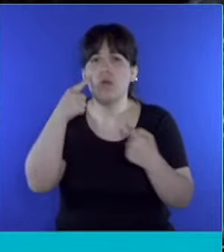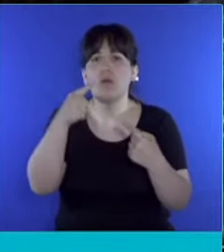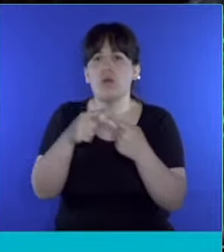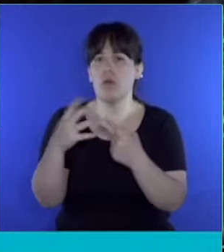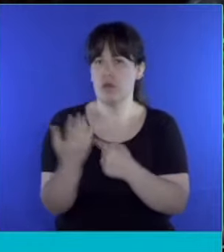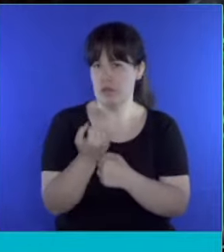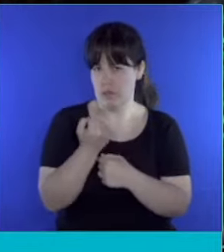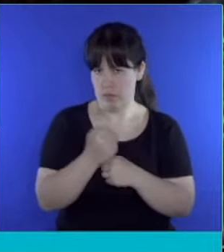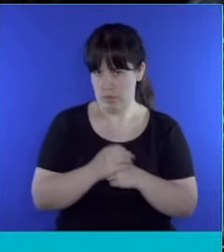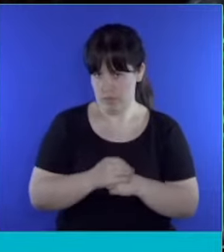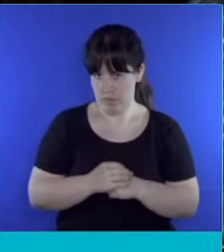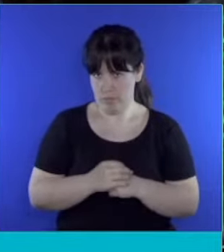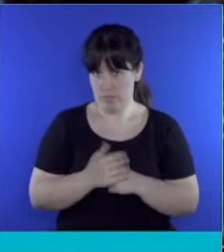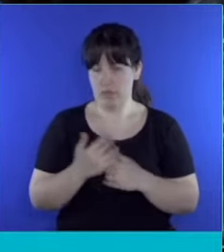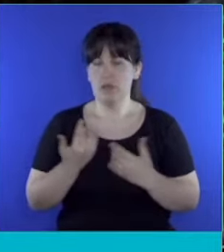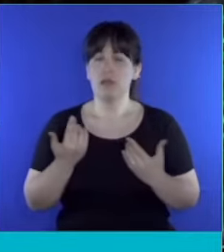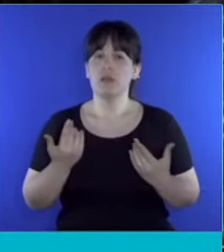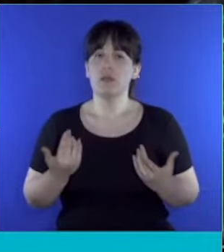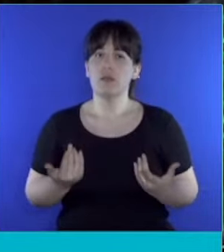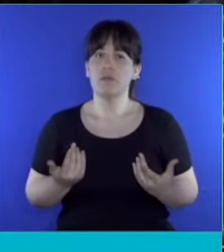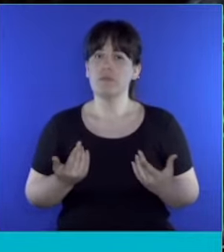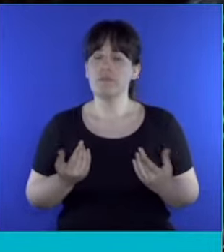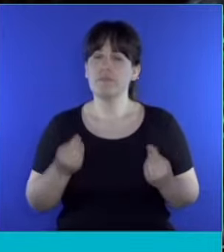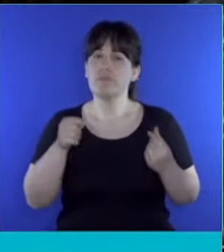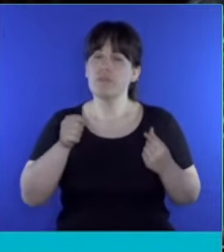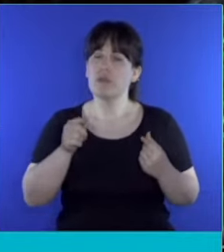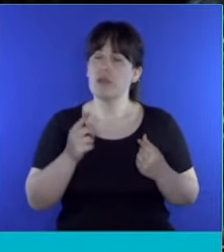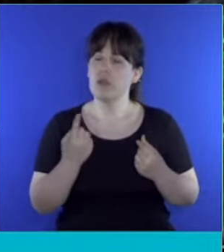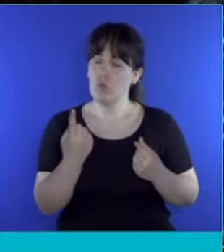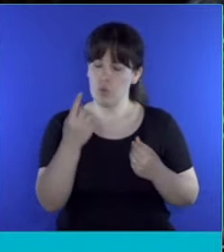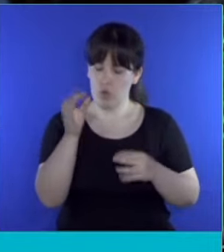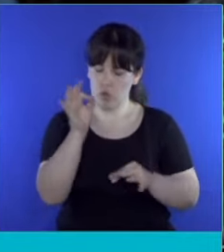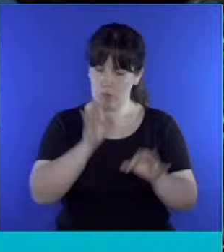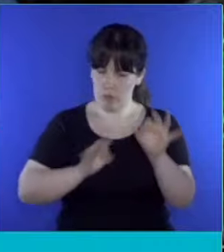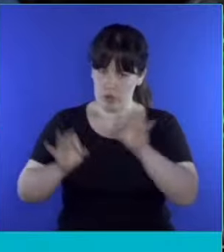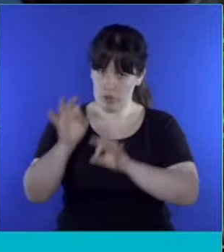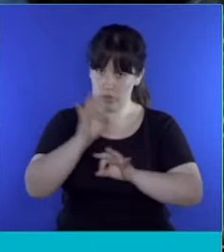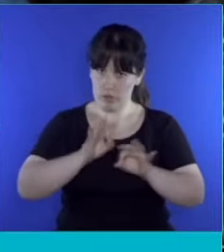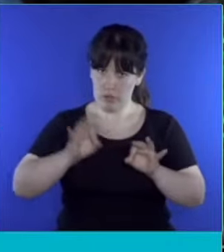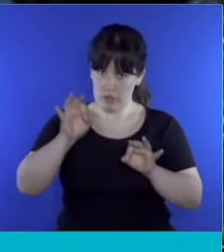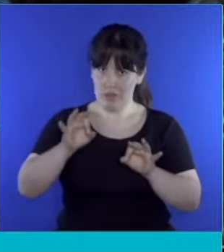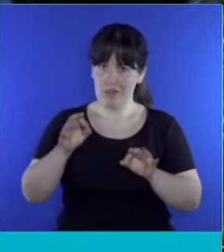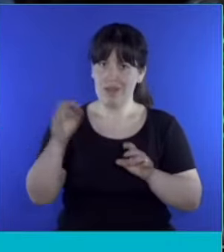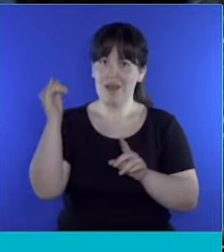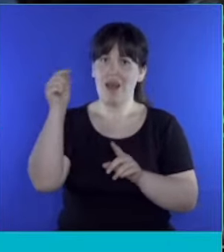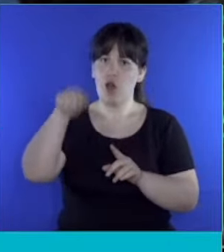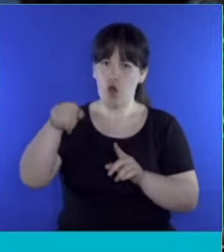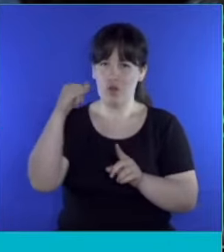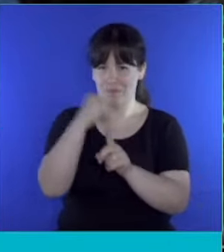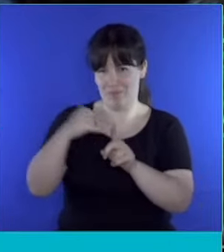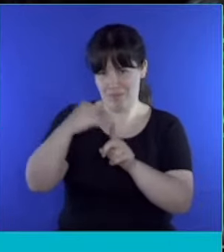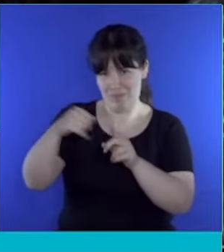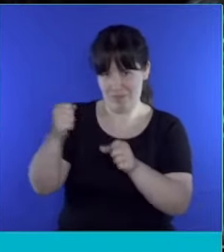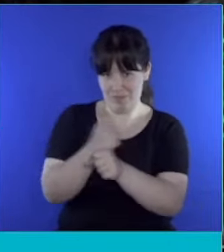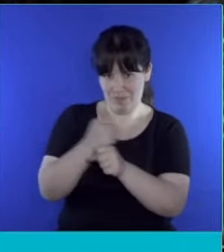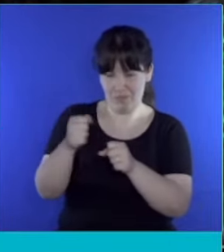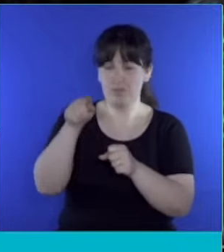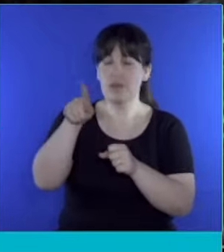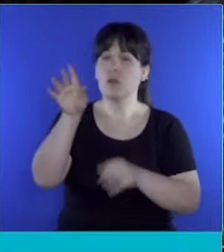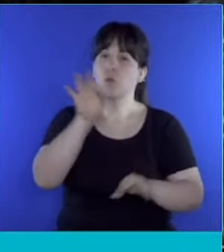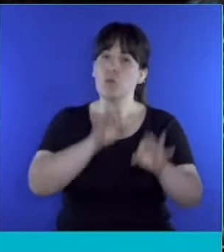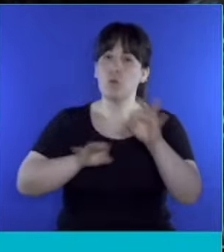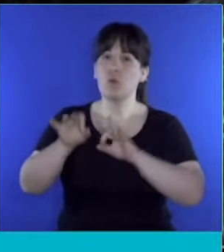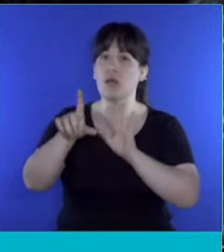refiriéndome concretamente a uno de los proyectos que obtuvo media sanción en el día de hoy, me refiero al